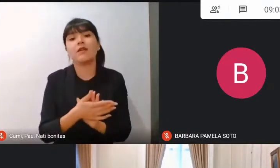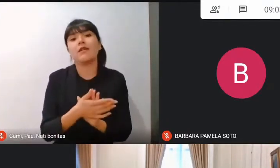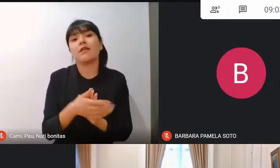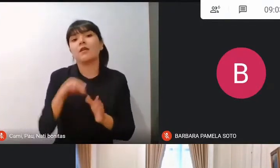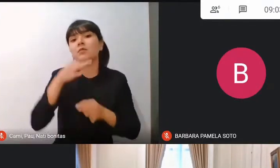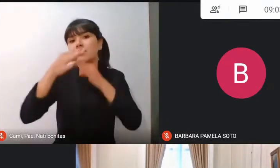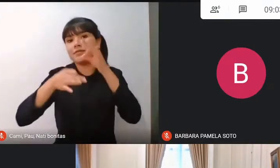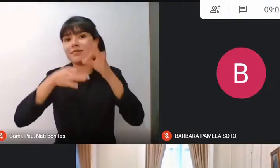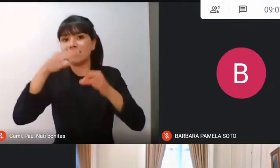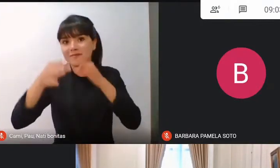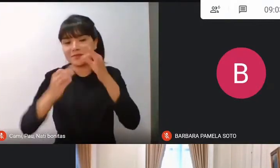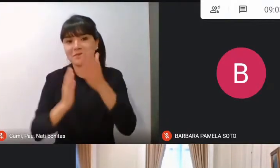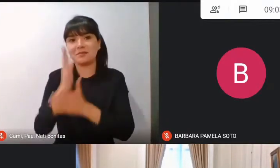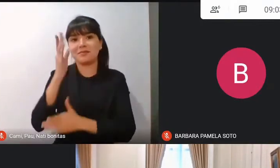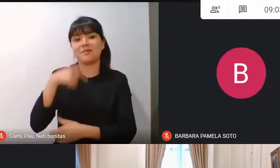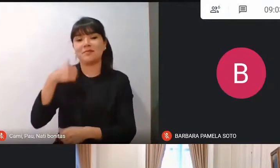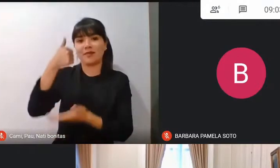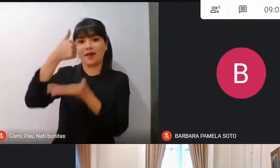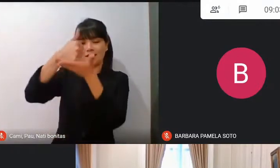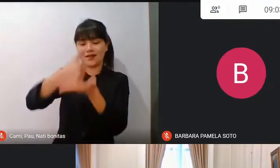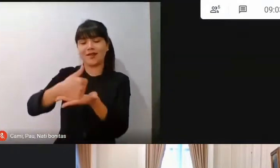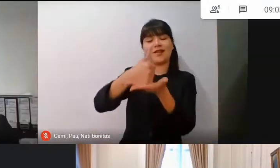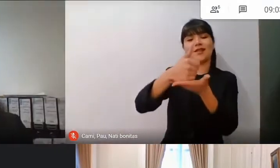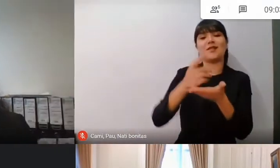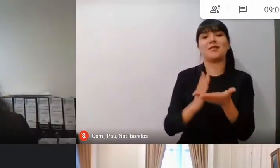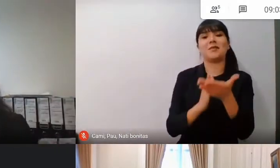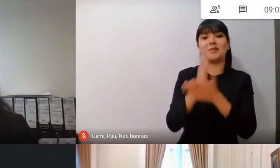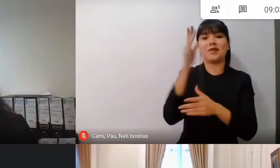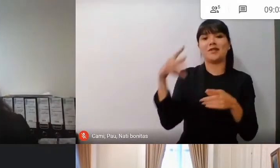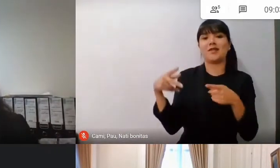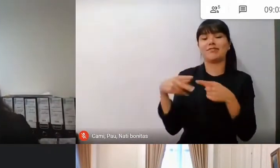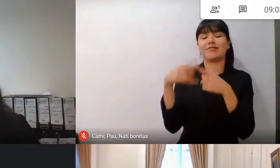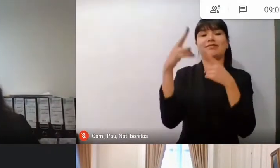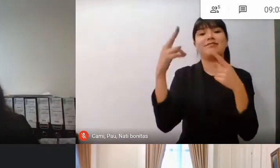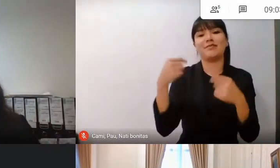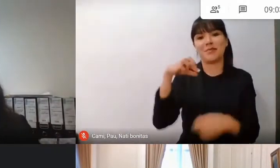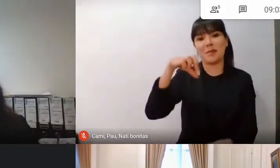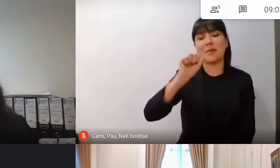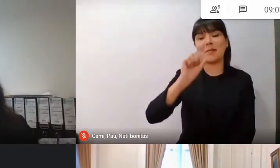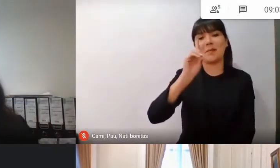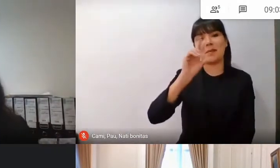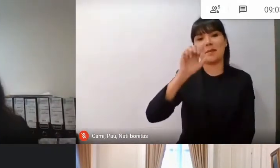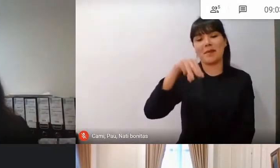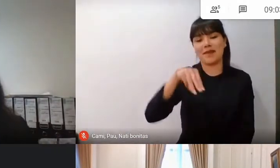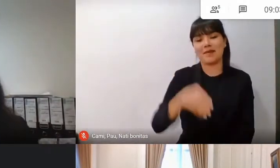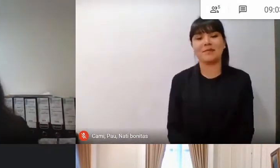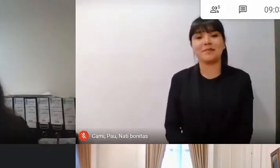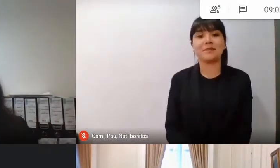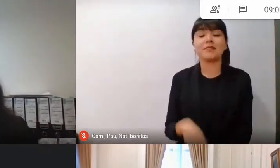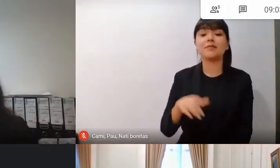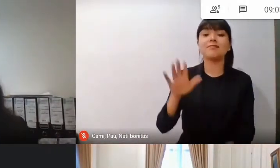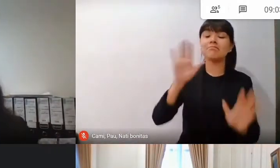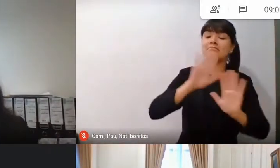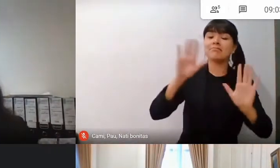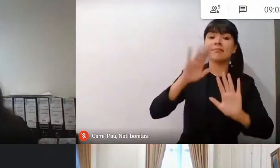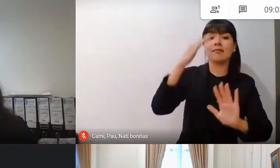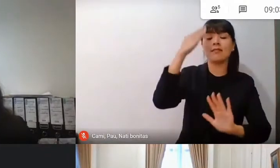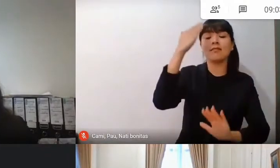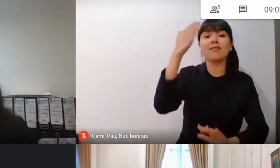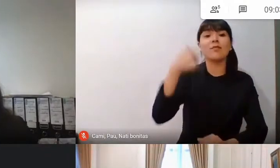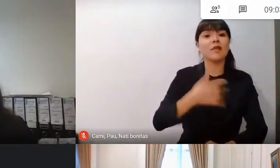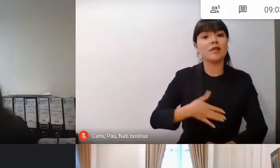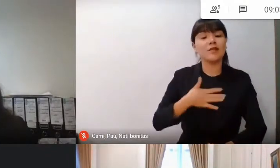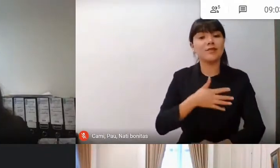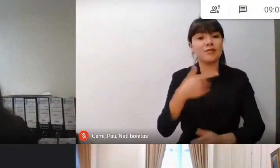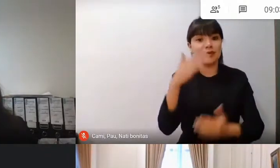alcalde que inaugurará nuestro padrino. Bienvenido, alcalde. Bueno, quiero saludar a todos los presentes, a las